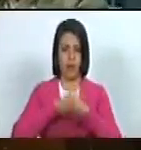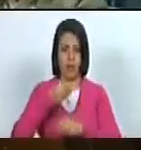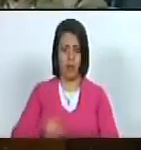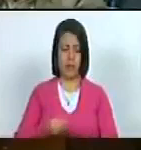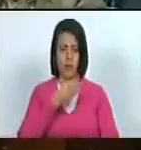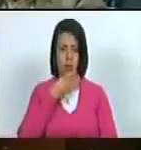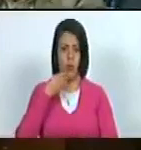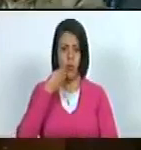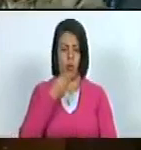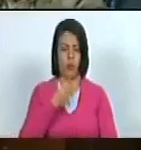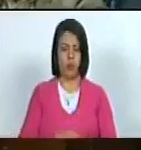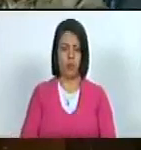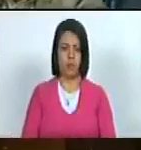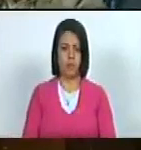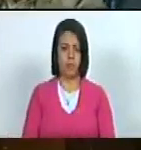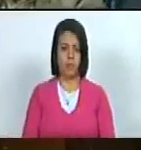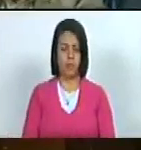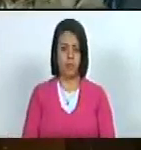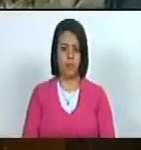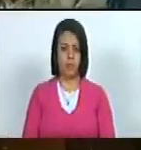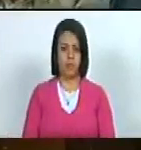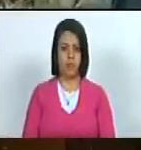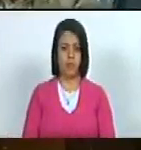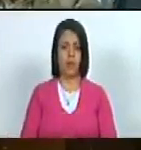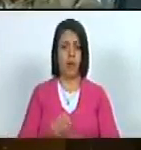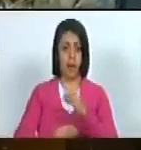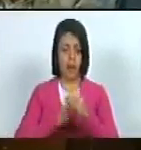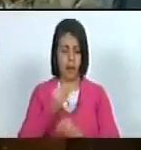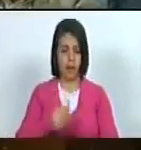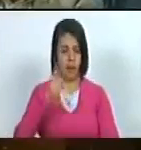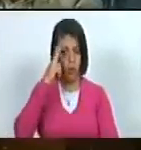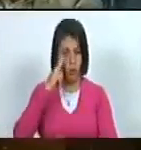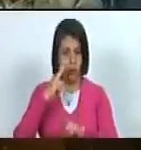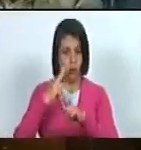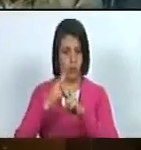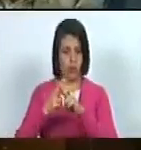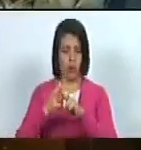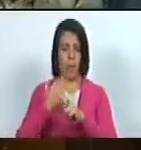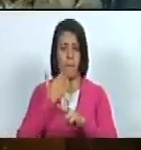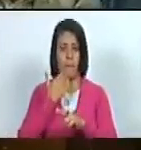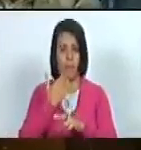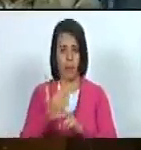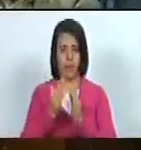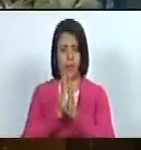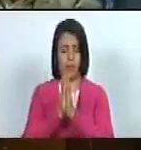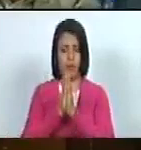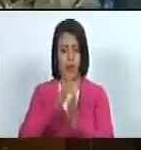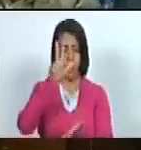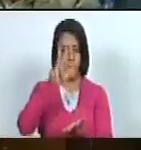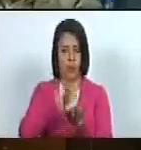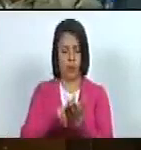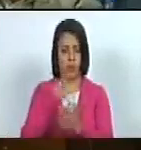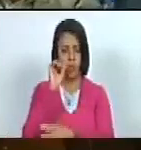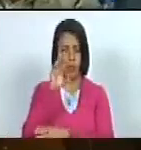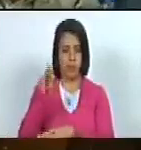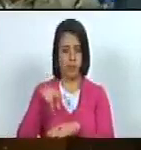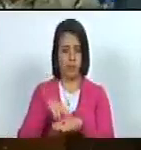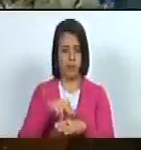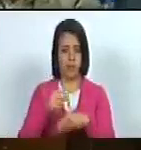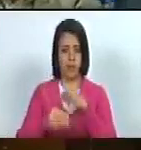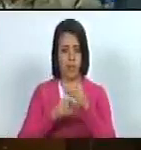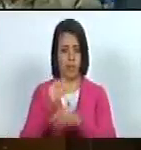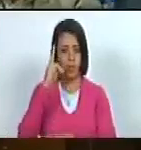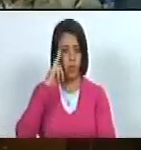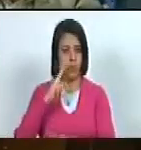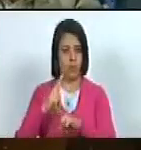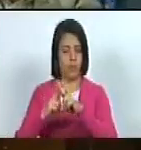este joven que que está siendo condecorado se está solicitando la aprobación de esta Asamblea Nacional para ser